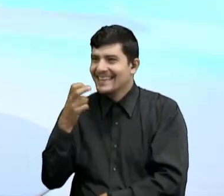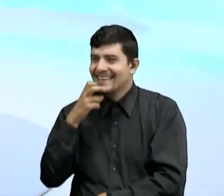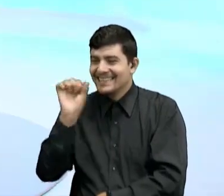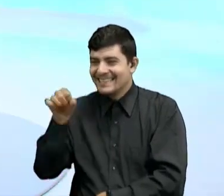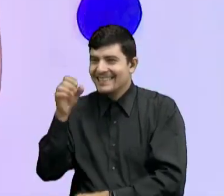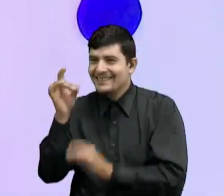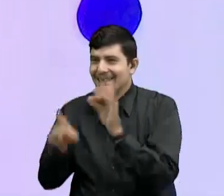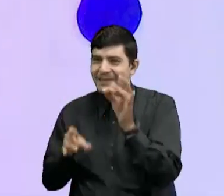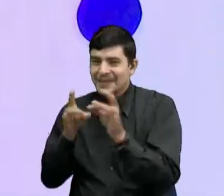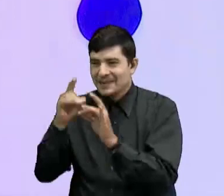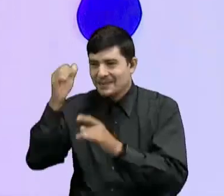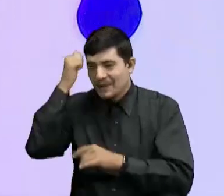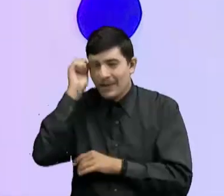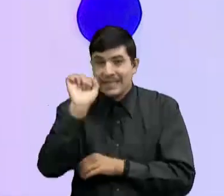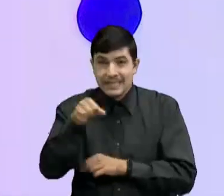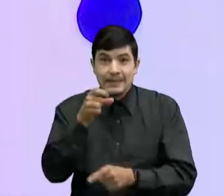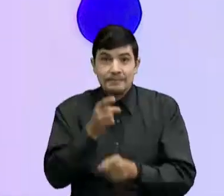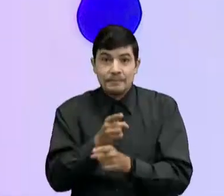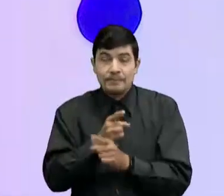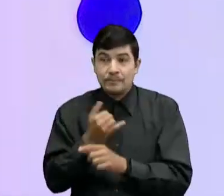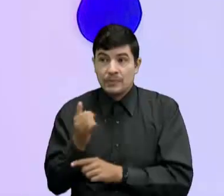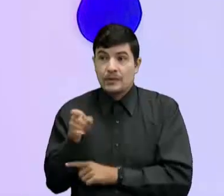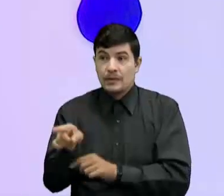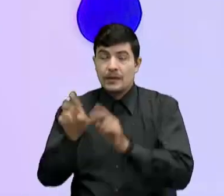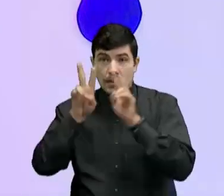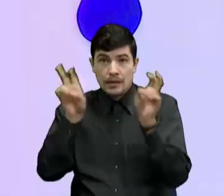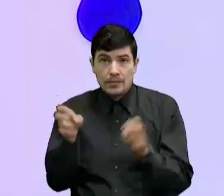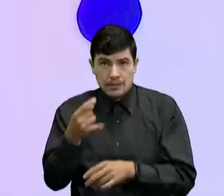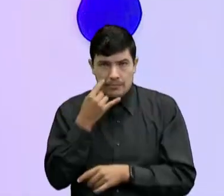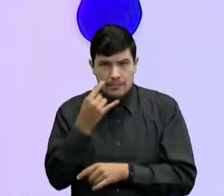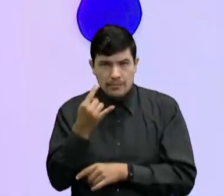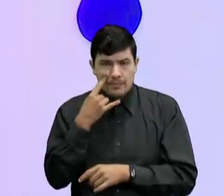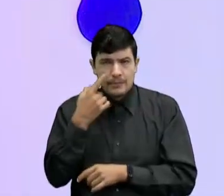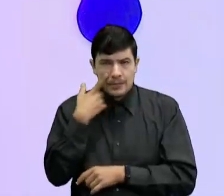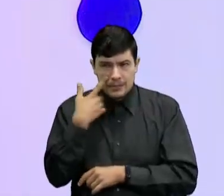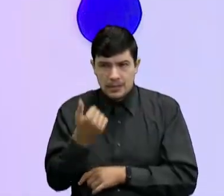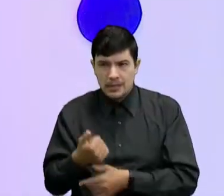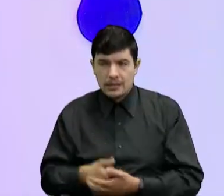Excelente Entonces Profe Este tema Me parece bastante